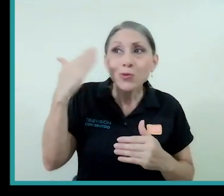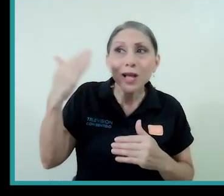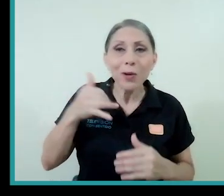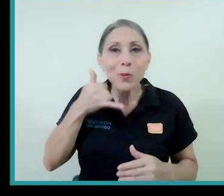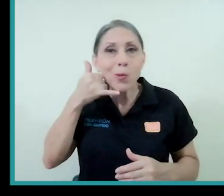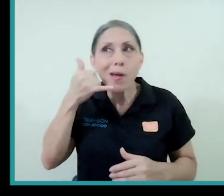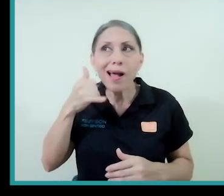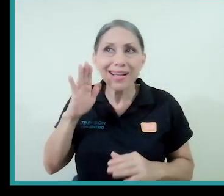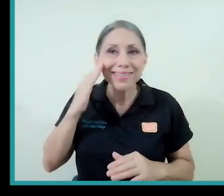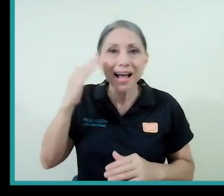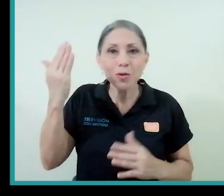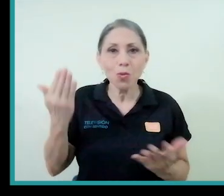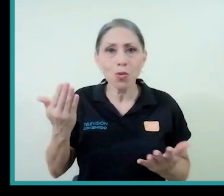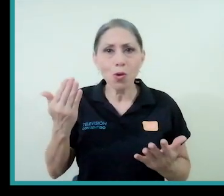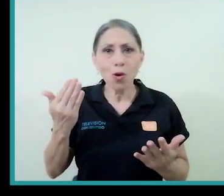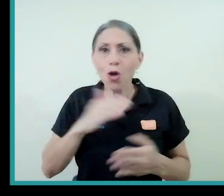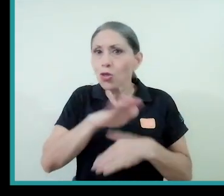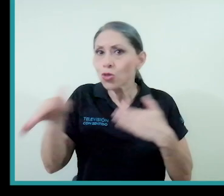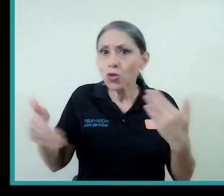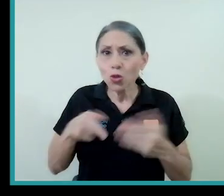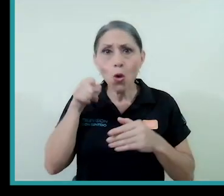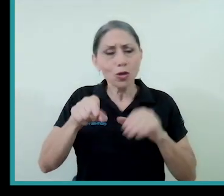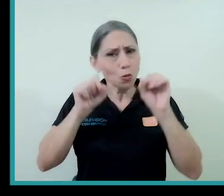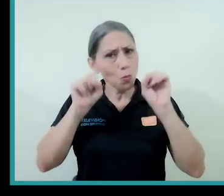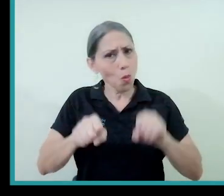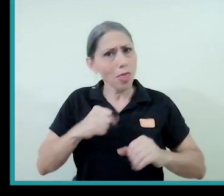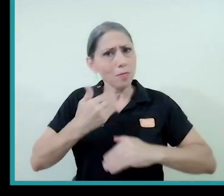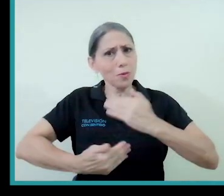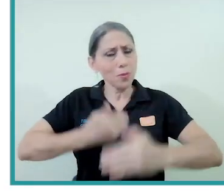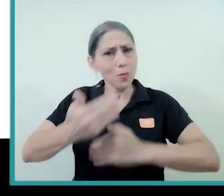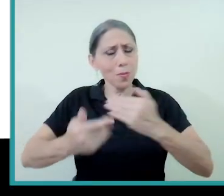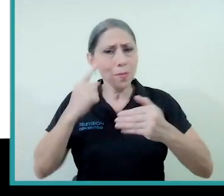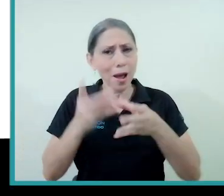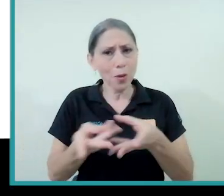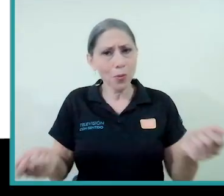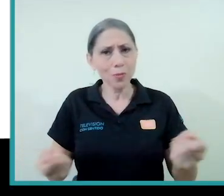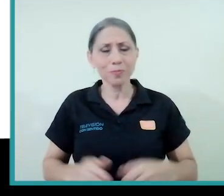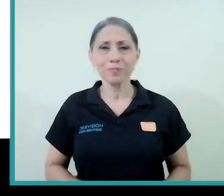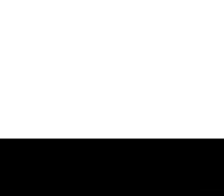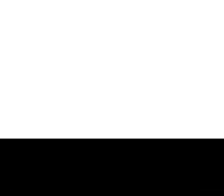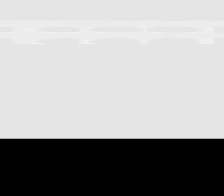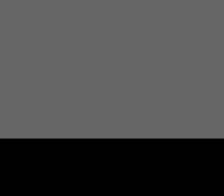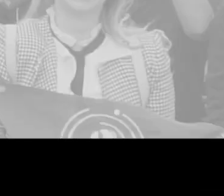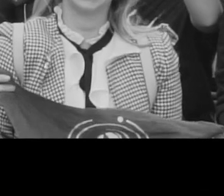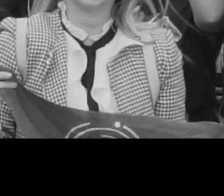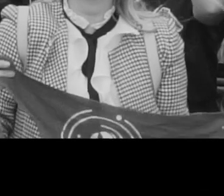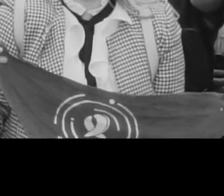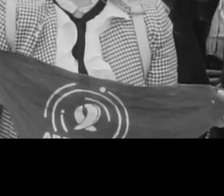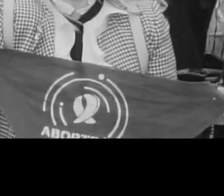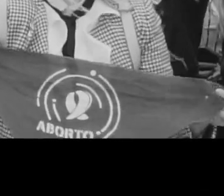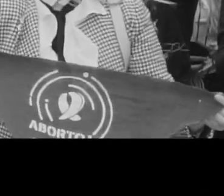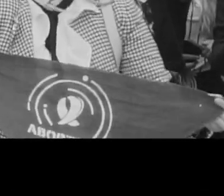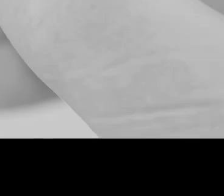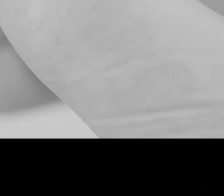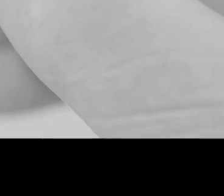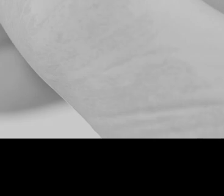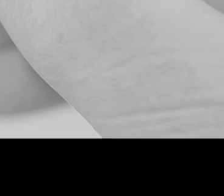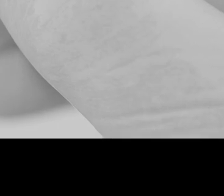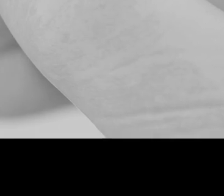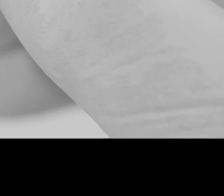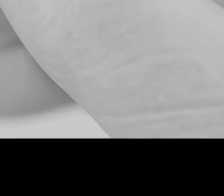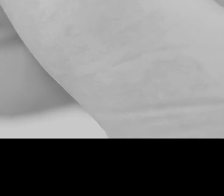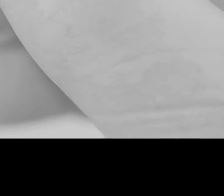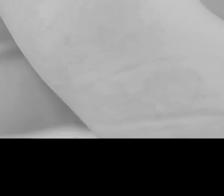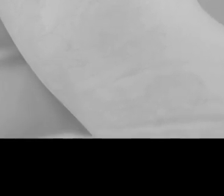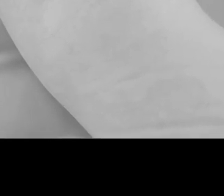puede sumar para salir adelante de una situación como la presente. La cuestión es transformar, enseñar a cuestionar,